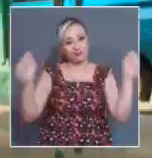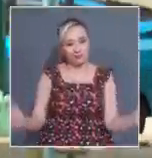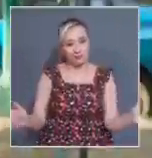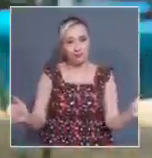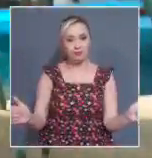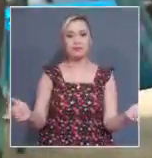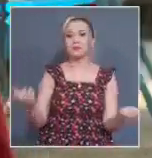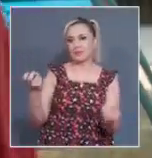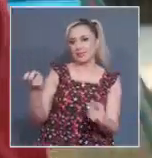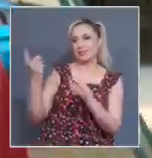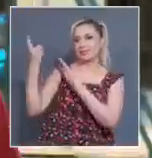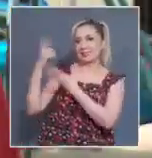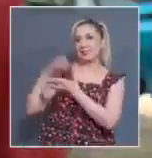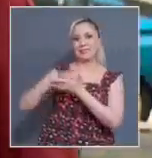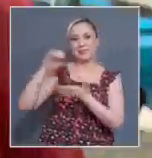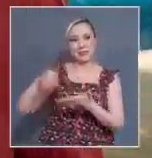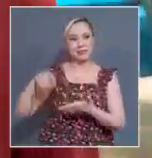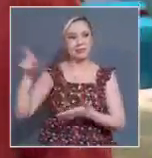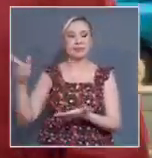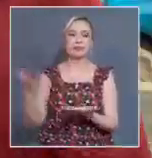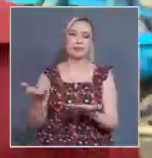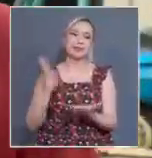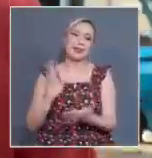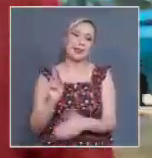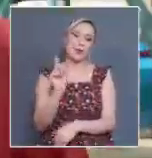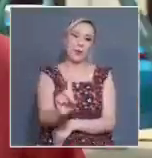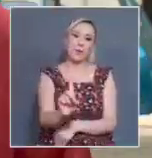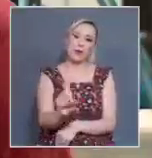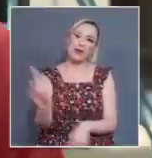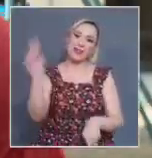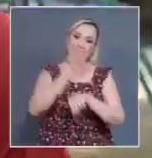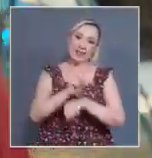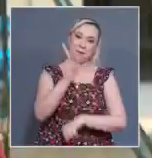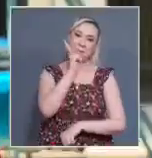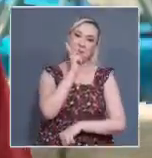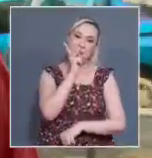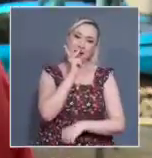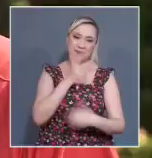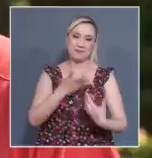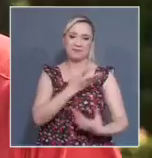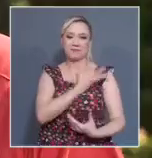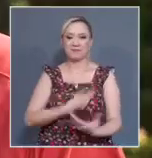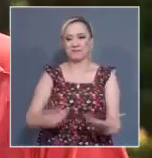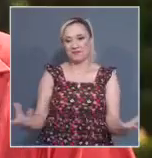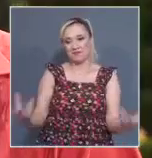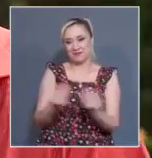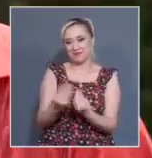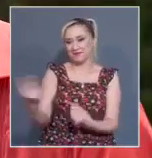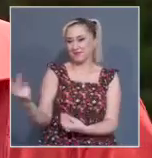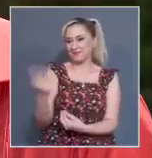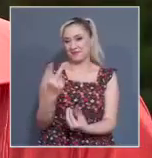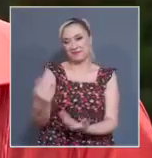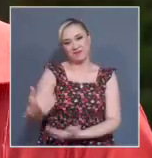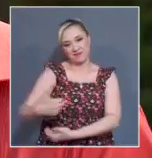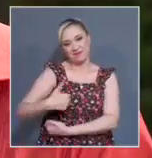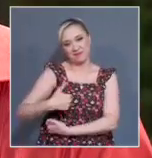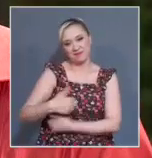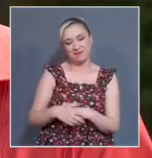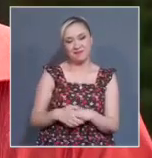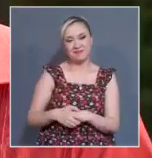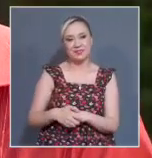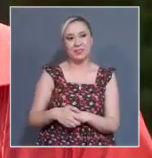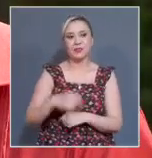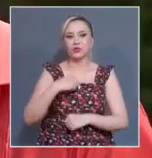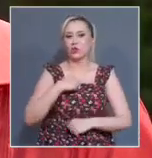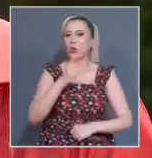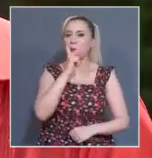quien se prepara para celebrar este domingo el Día del Padre en compañía de sus dos hijos. El hecho de ser padre y madre a